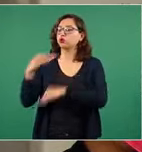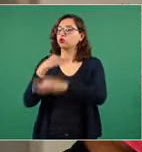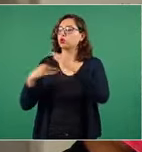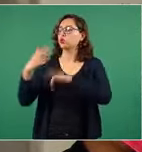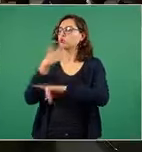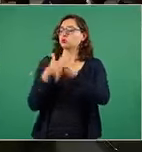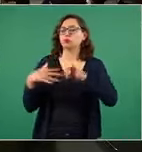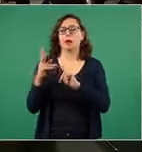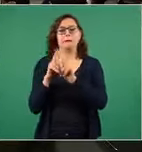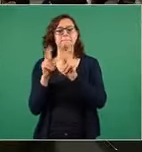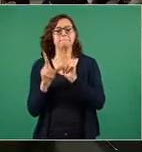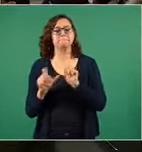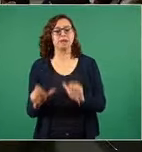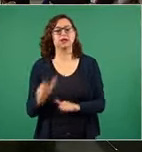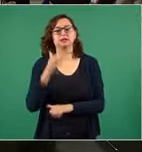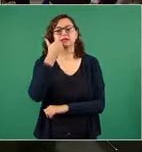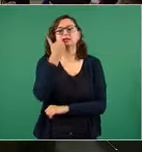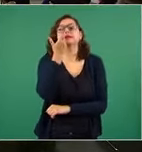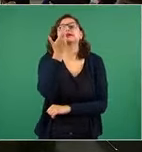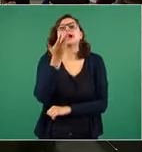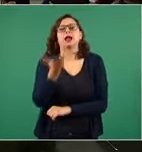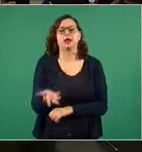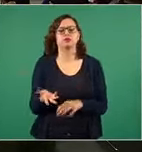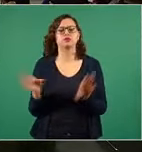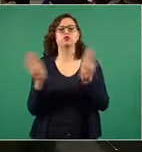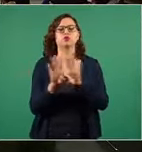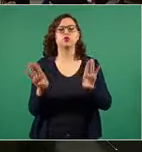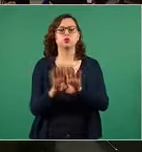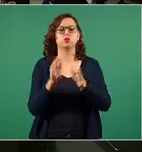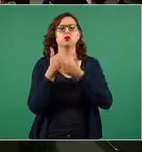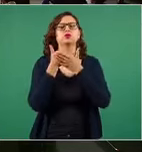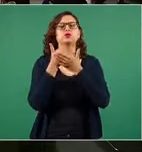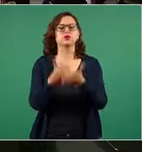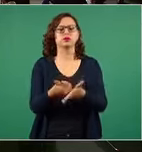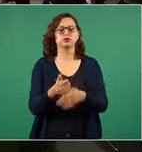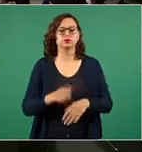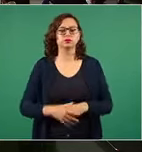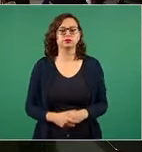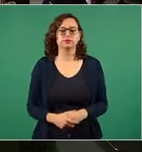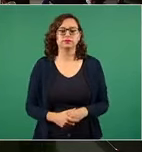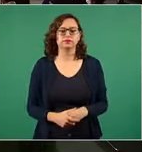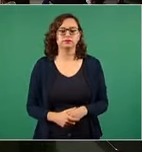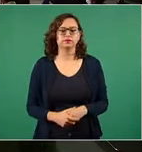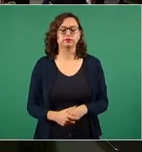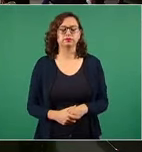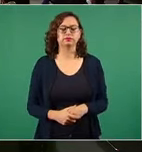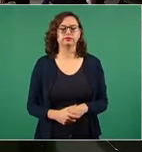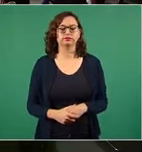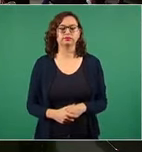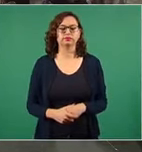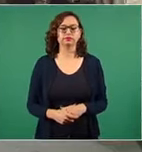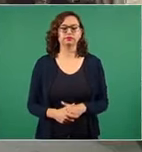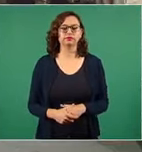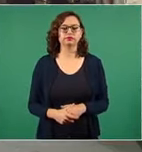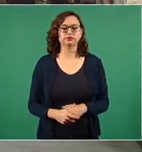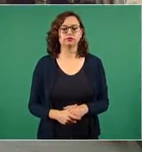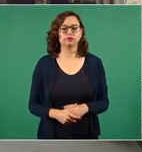ayudamos para tener una cultura de paz para México? Bueno, yo creo que